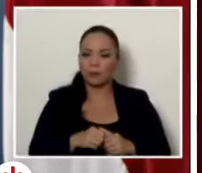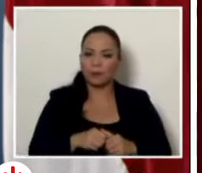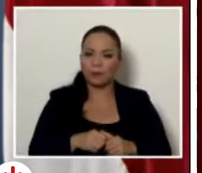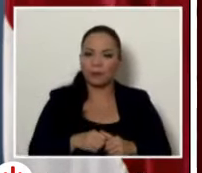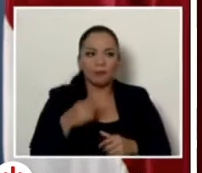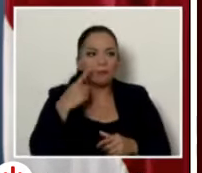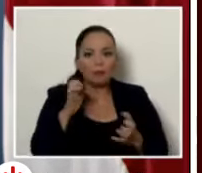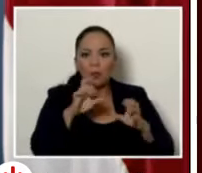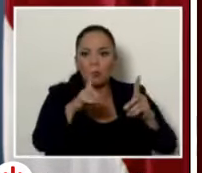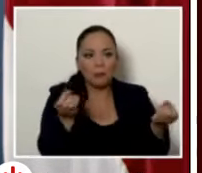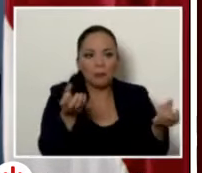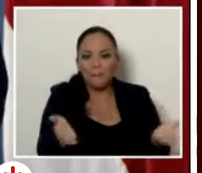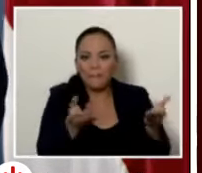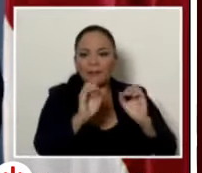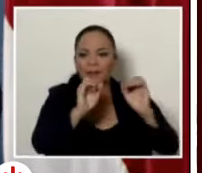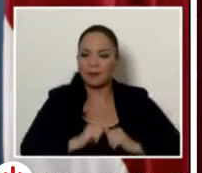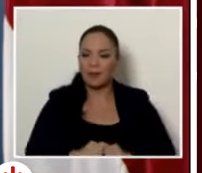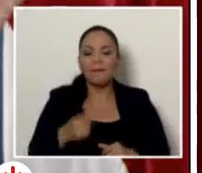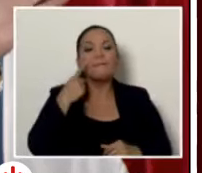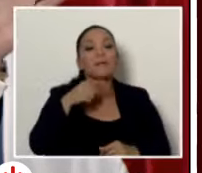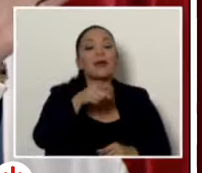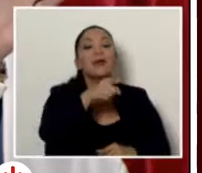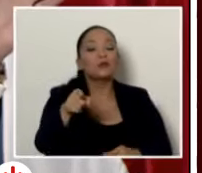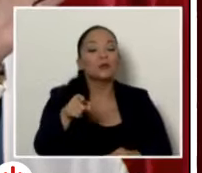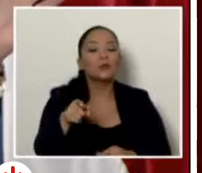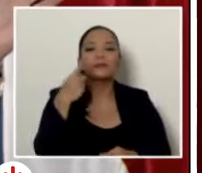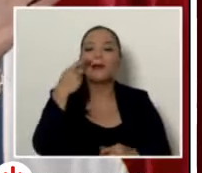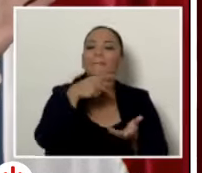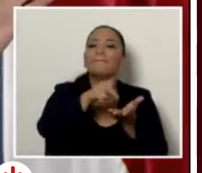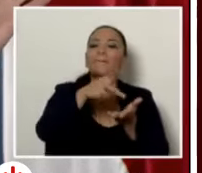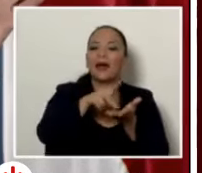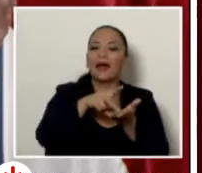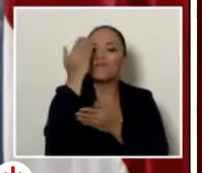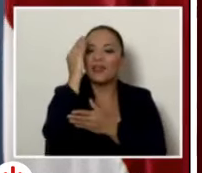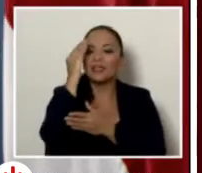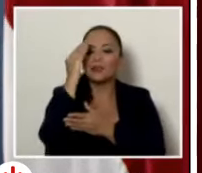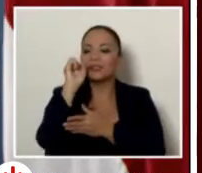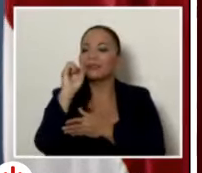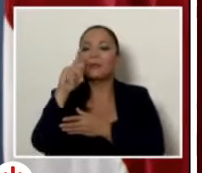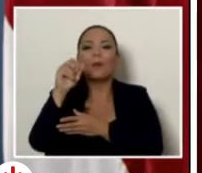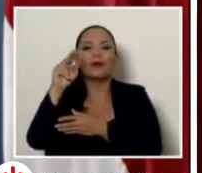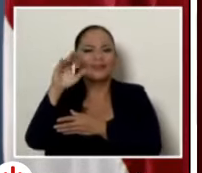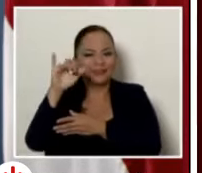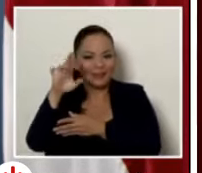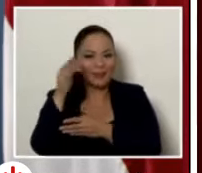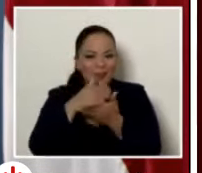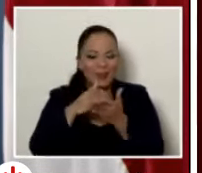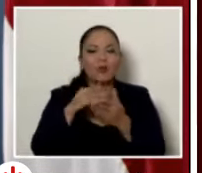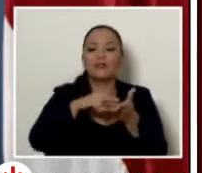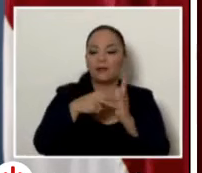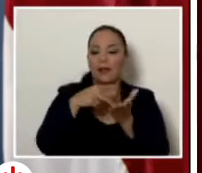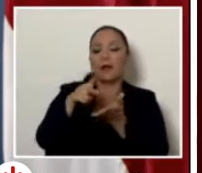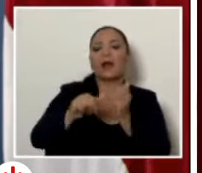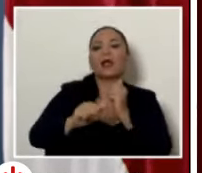asunto es así que pagan en Facebook eso que se llama sponsored en inglés anuncios diciendo que es una